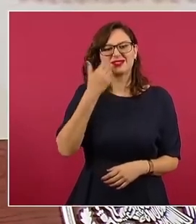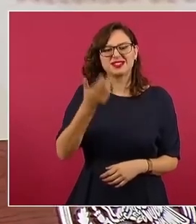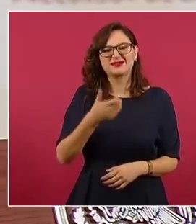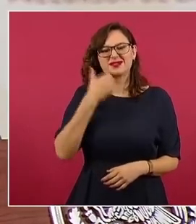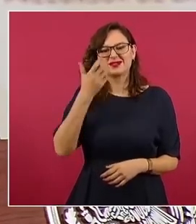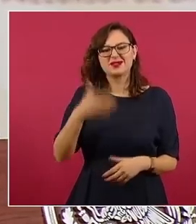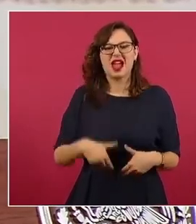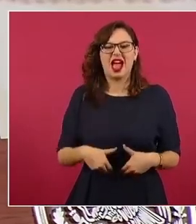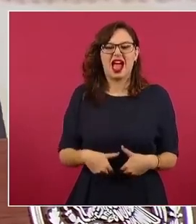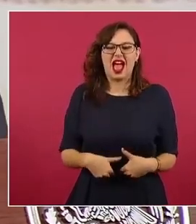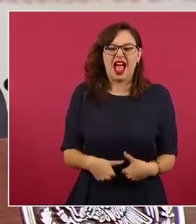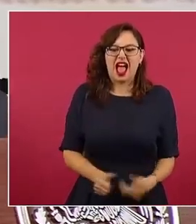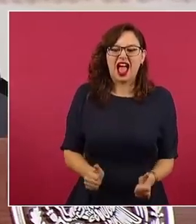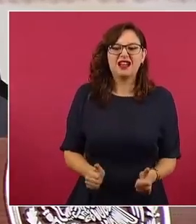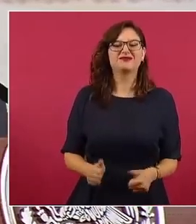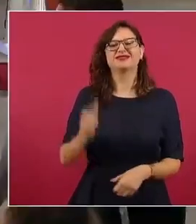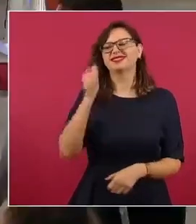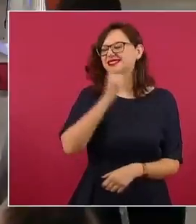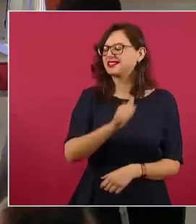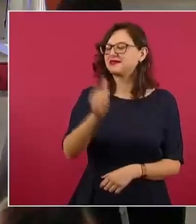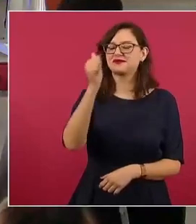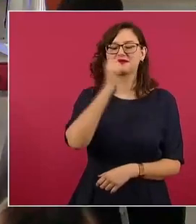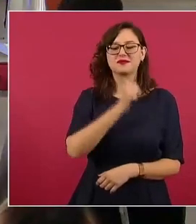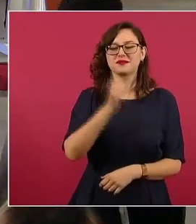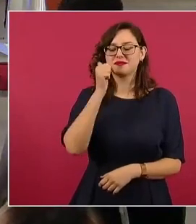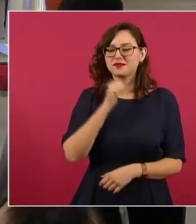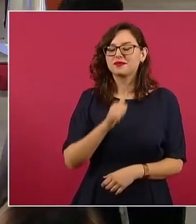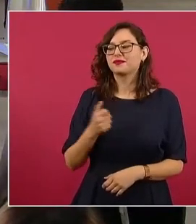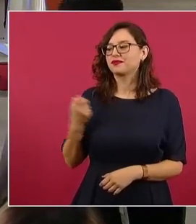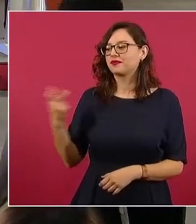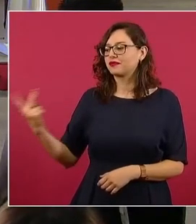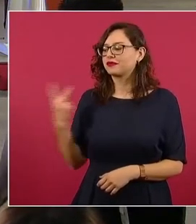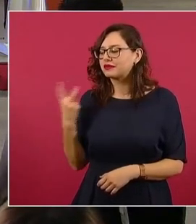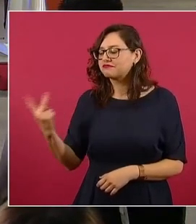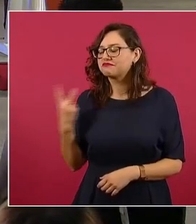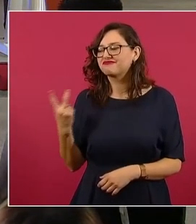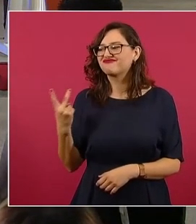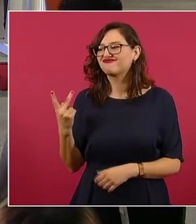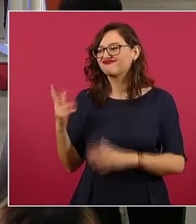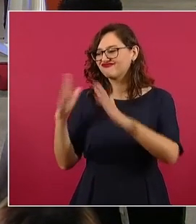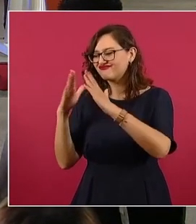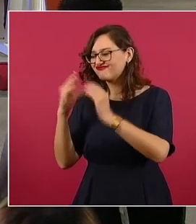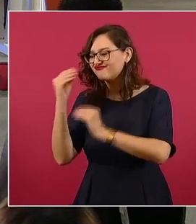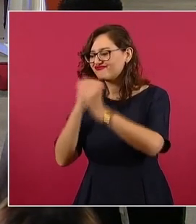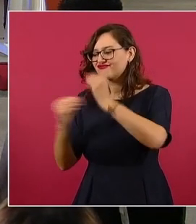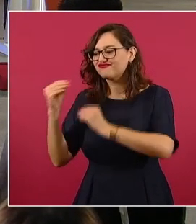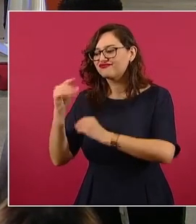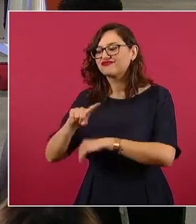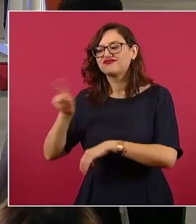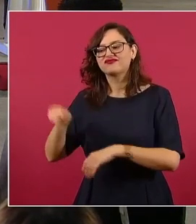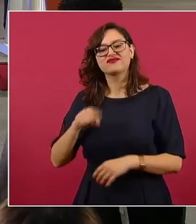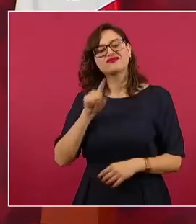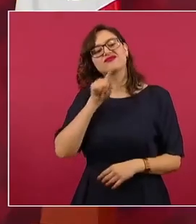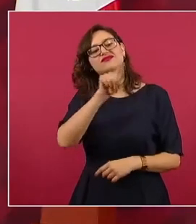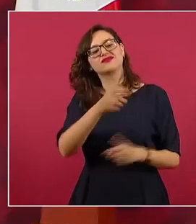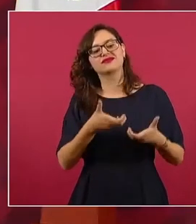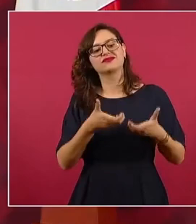en la casa del estudiante tabasqueño. Estaba cerca, relativamente cerca, la calle de